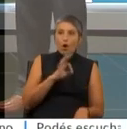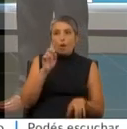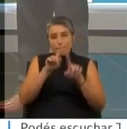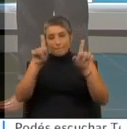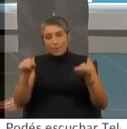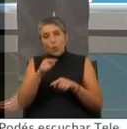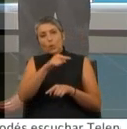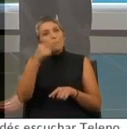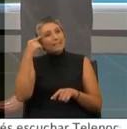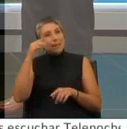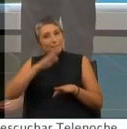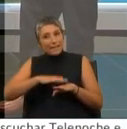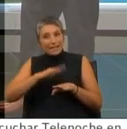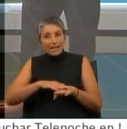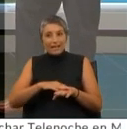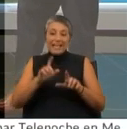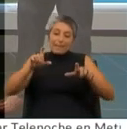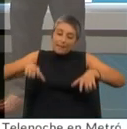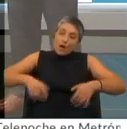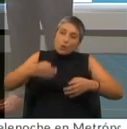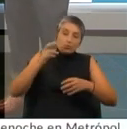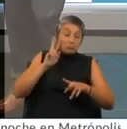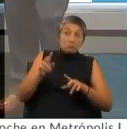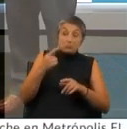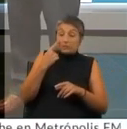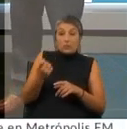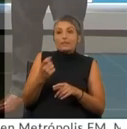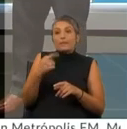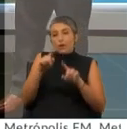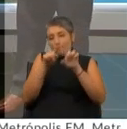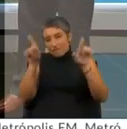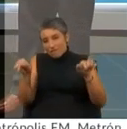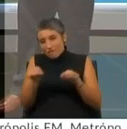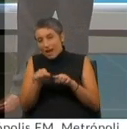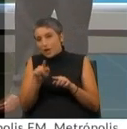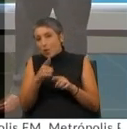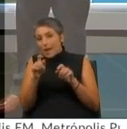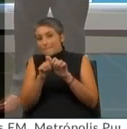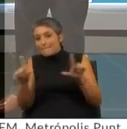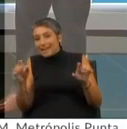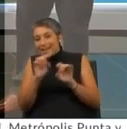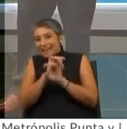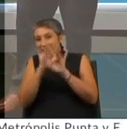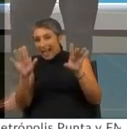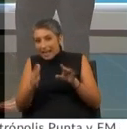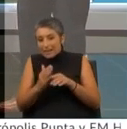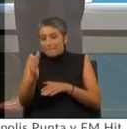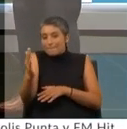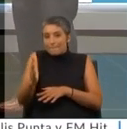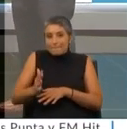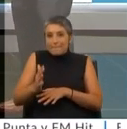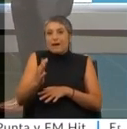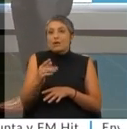penal? No, en campo seguramente ese movimiento no lo ves. Y en VAR, si no tienen una imagen que me muestre la amplitud de ese brazo,